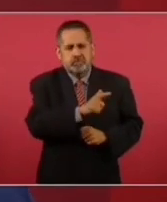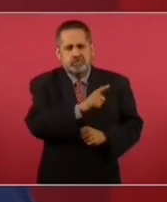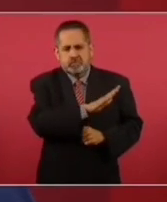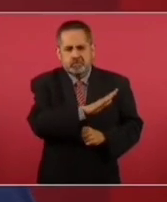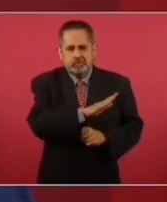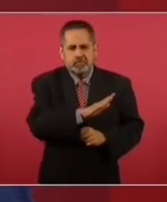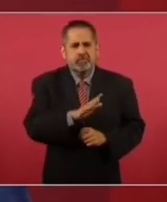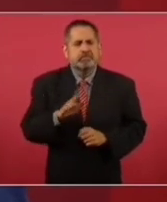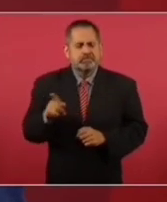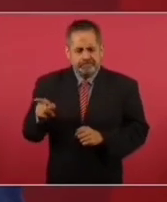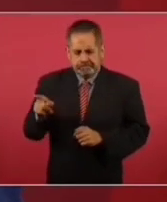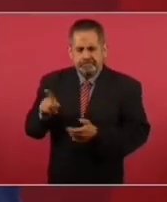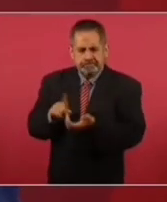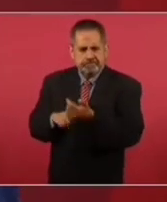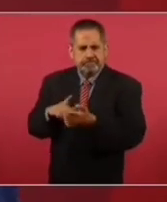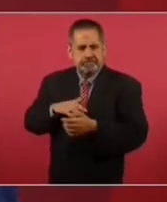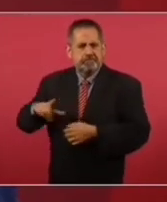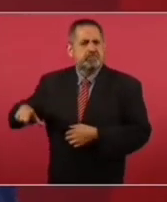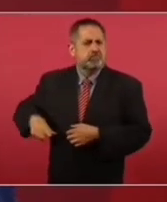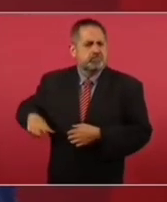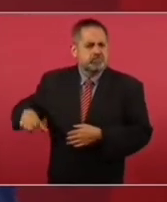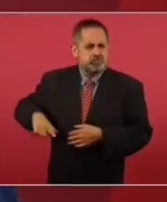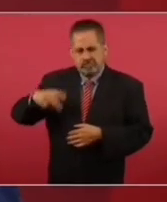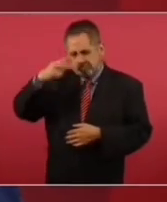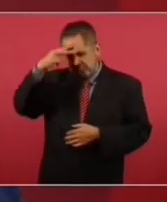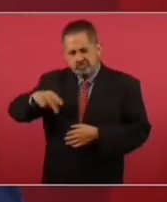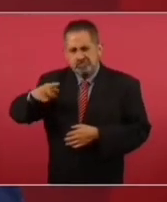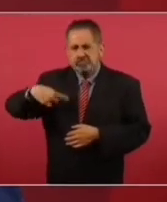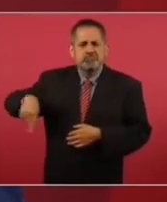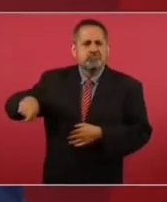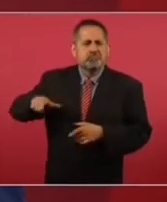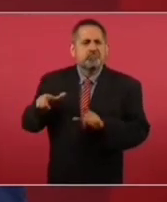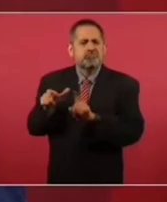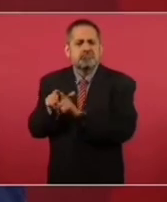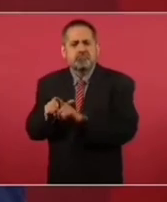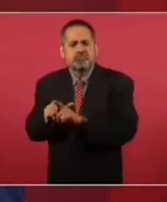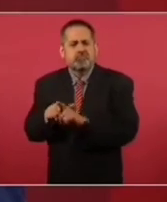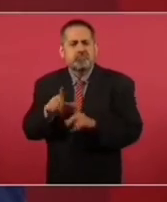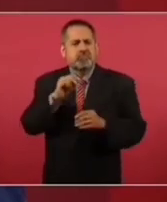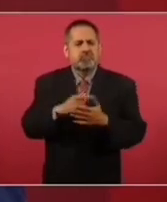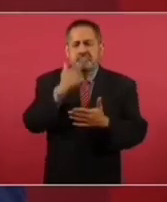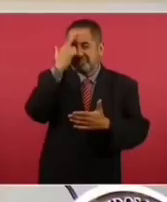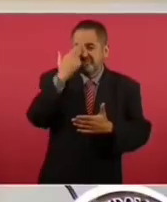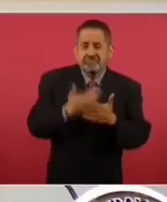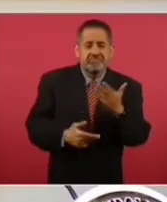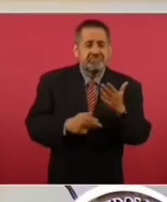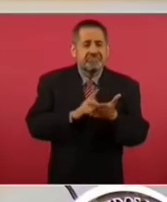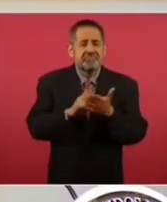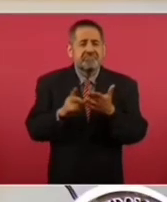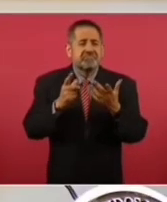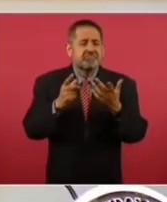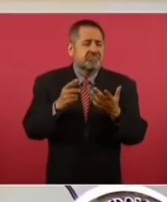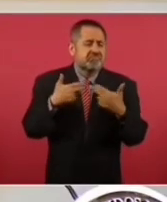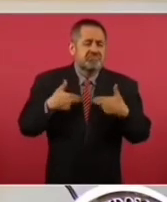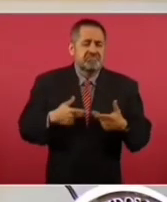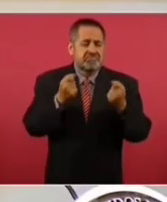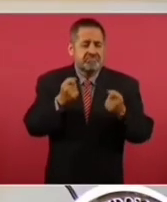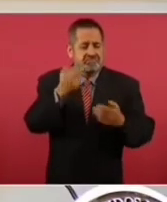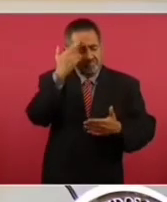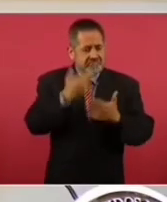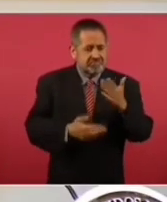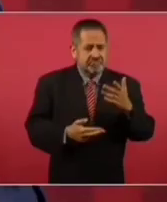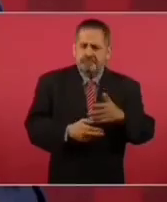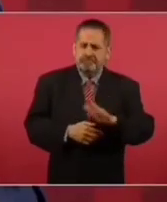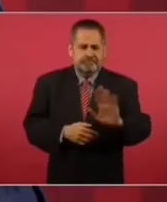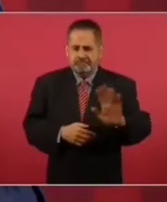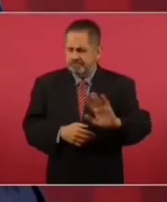ya el Estado mexicano no es el violador por excelencia